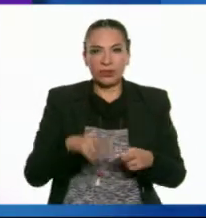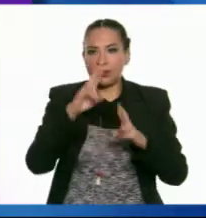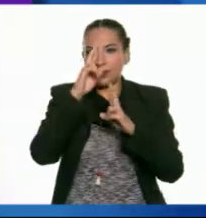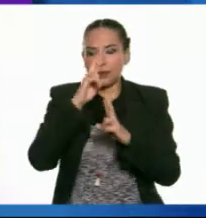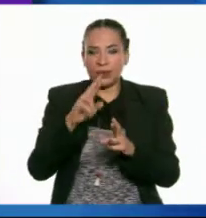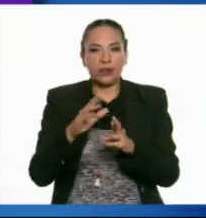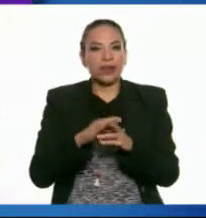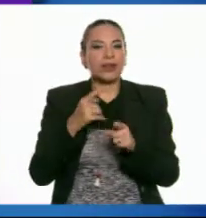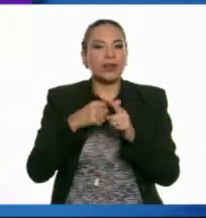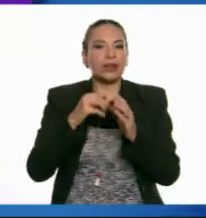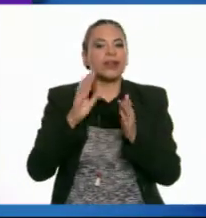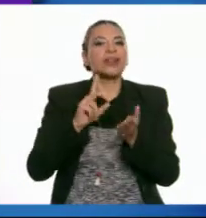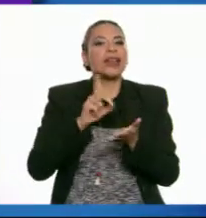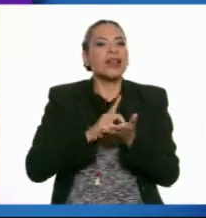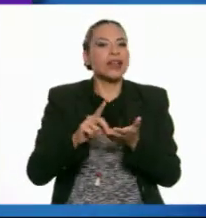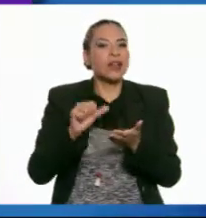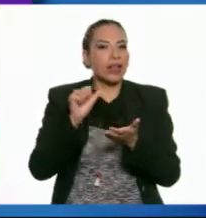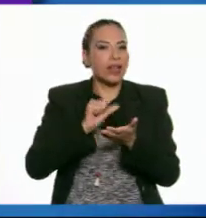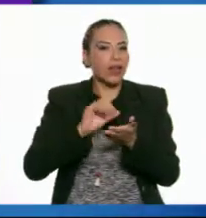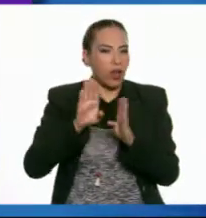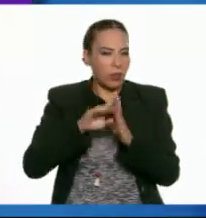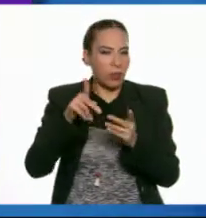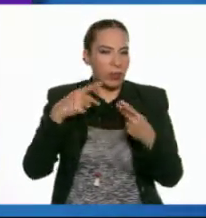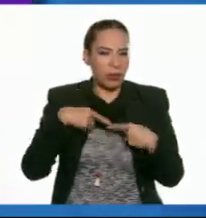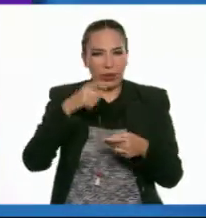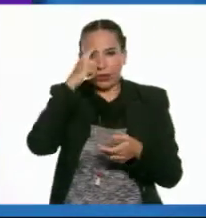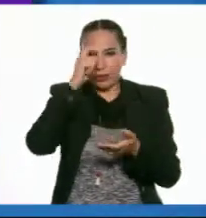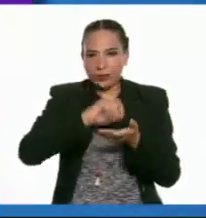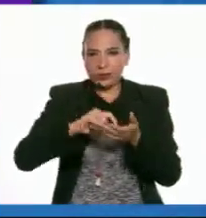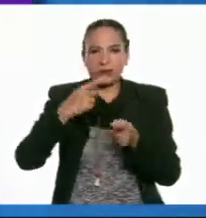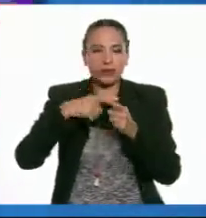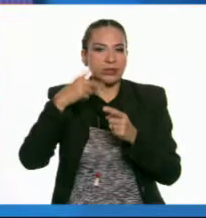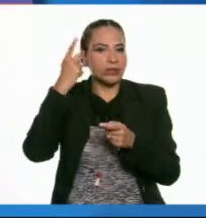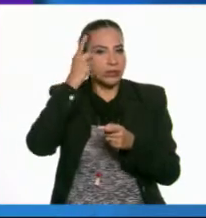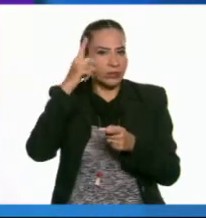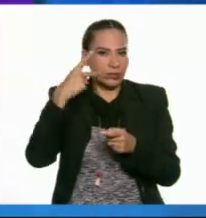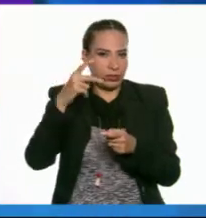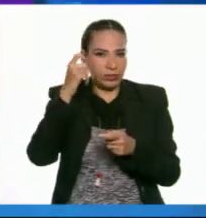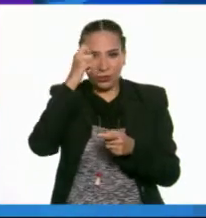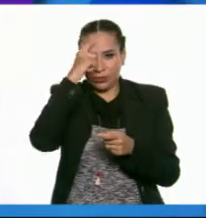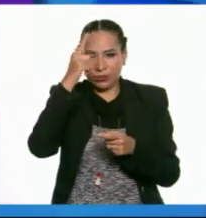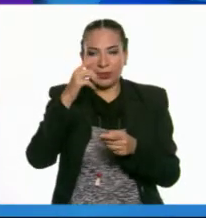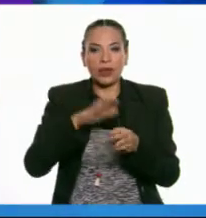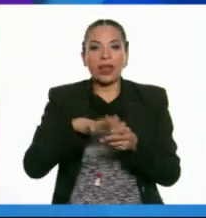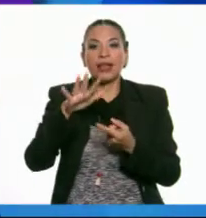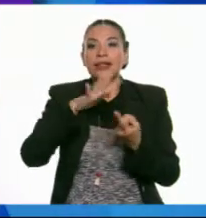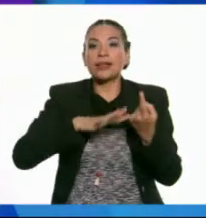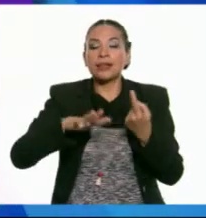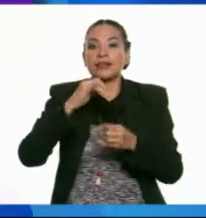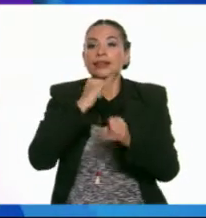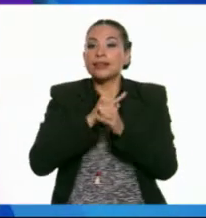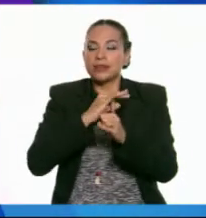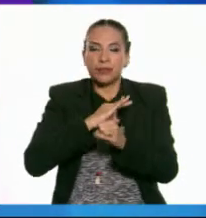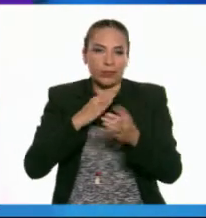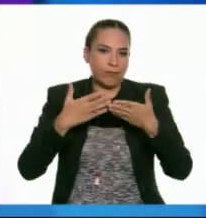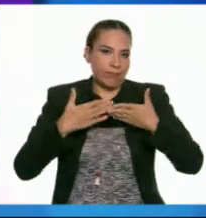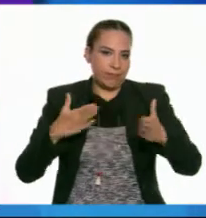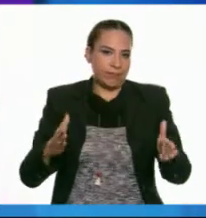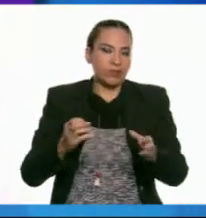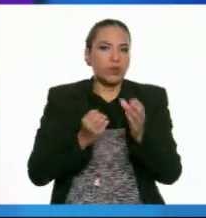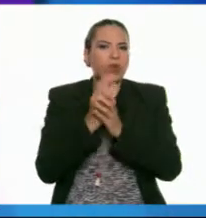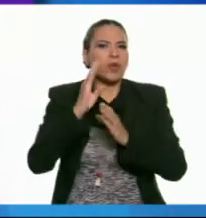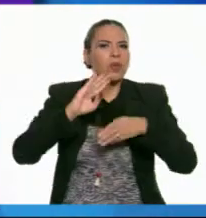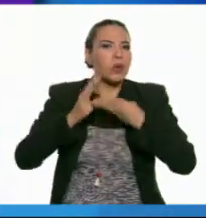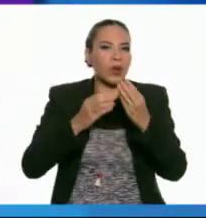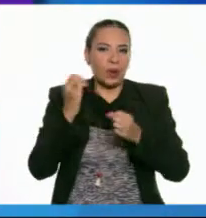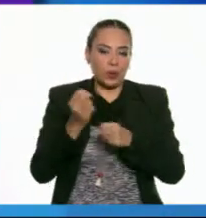Respetando así los derechos de autor y la propiedad intelectual. Como ya lo hemos platicado, el ciberespacio nos abre las puertas a nuevos